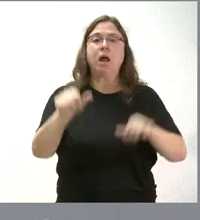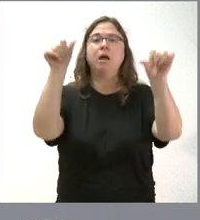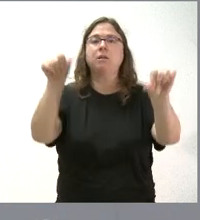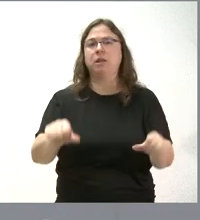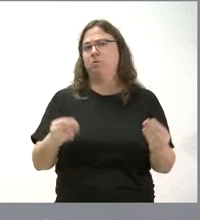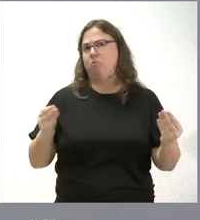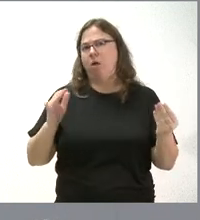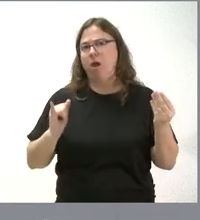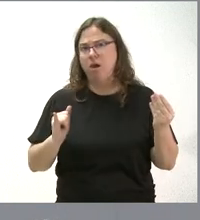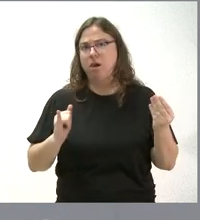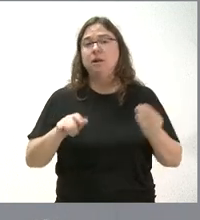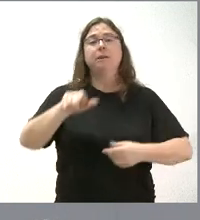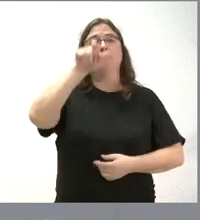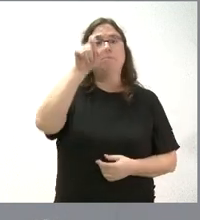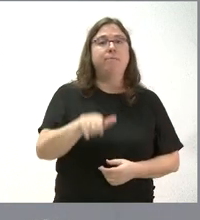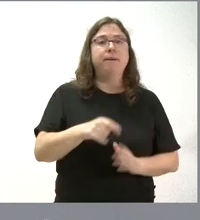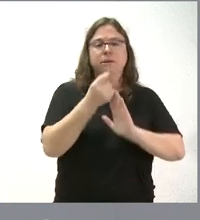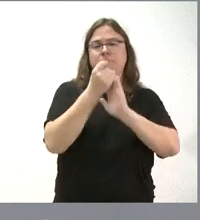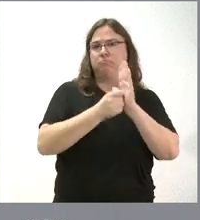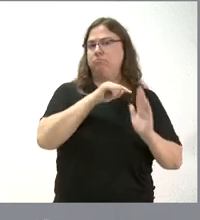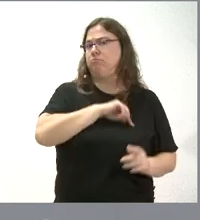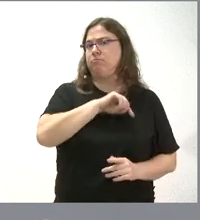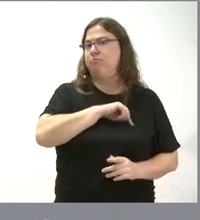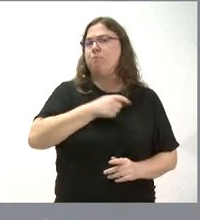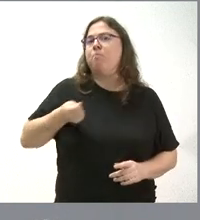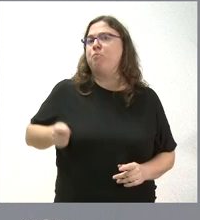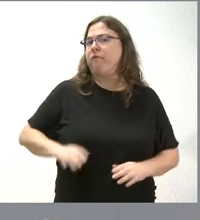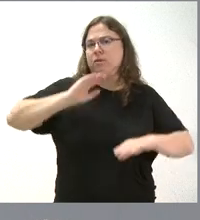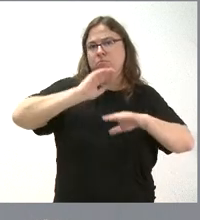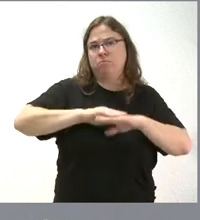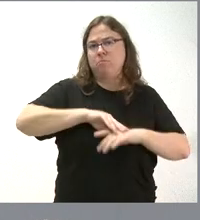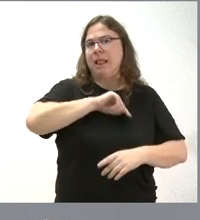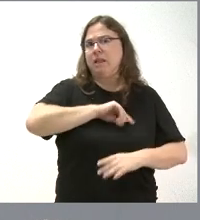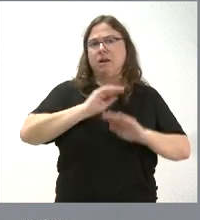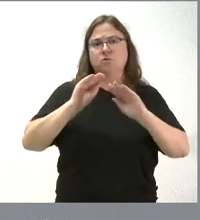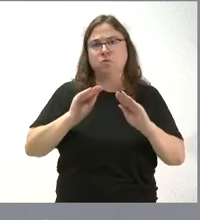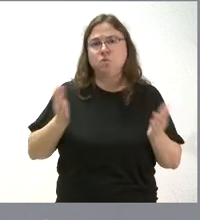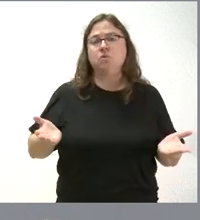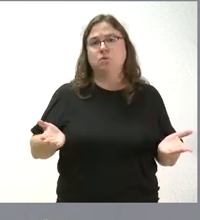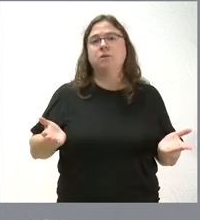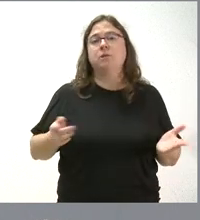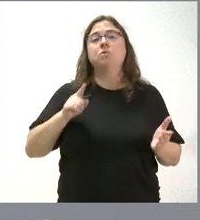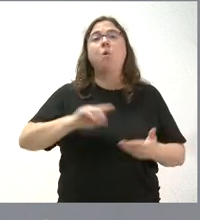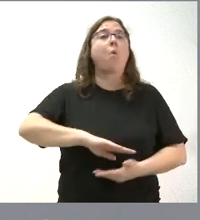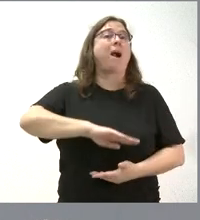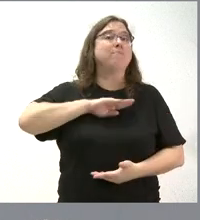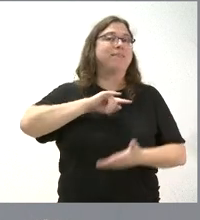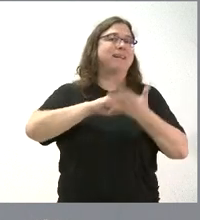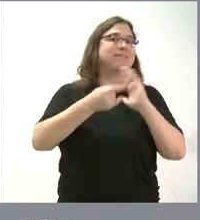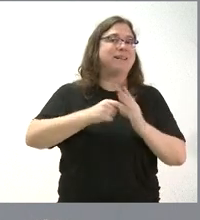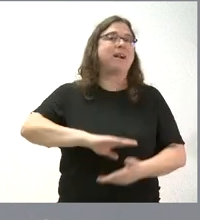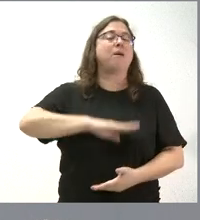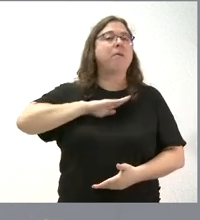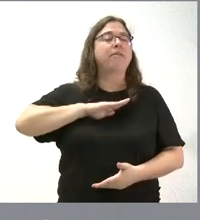que está sujeto a los principios y criterios de la profesión y, de ese punto de vista, su capacidad técnica y profesional